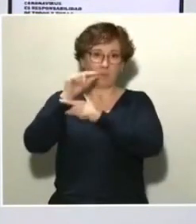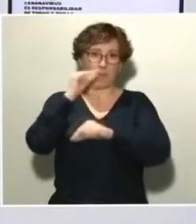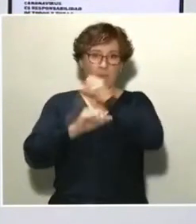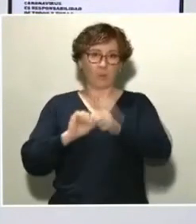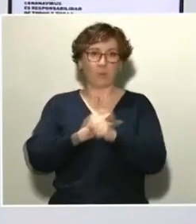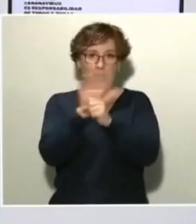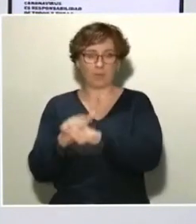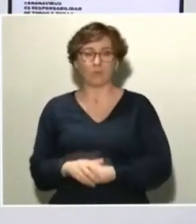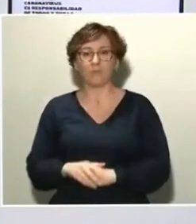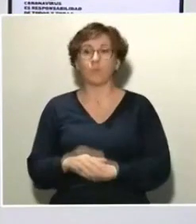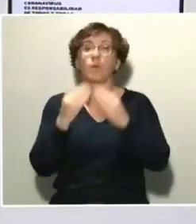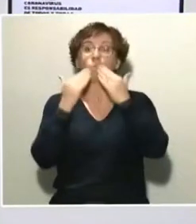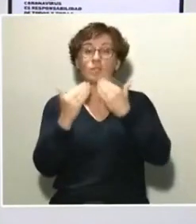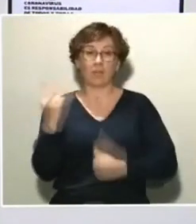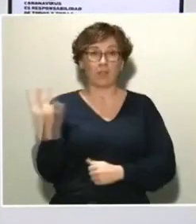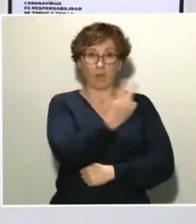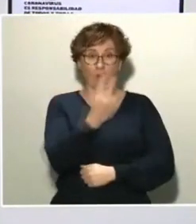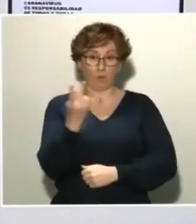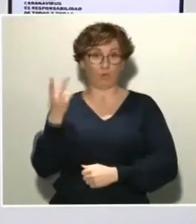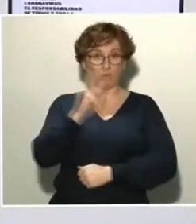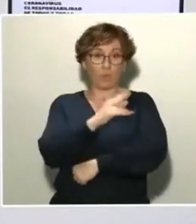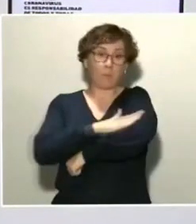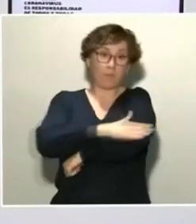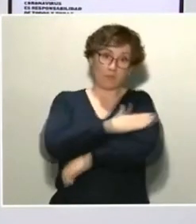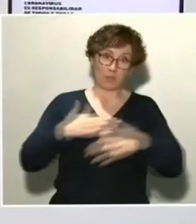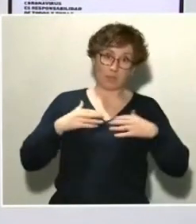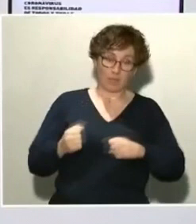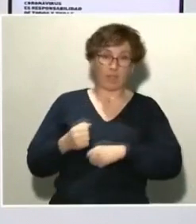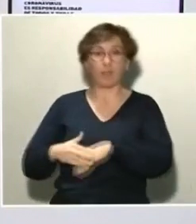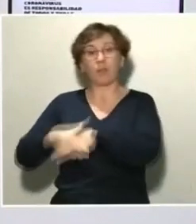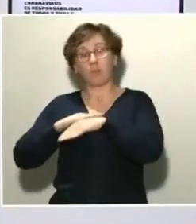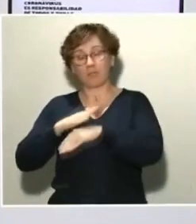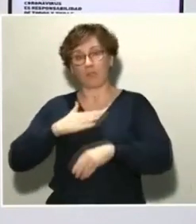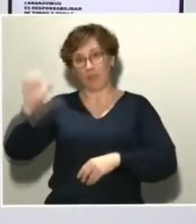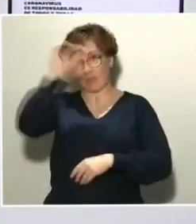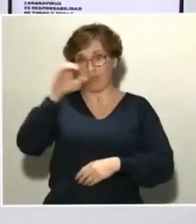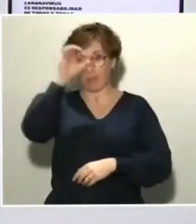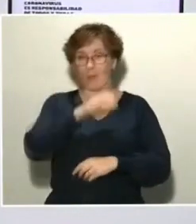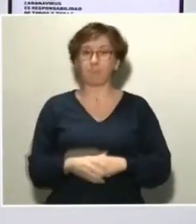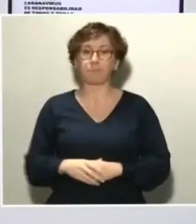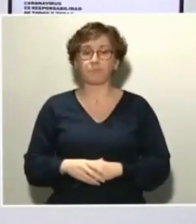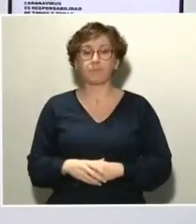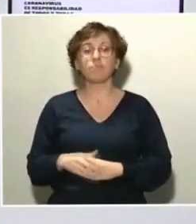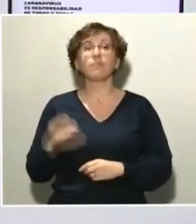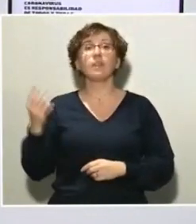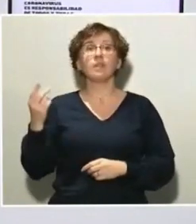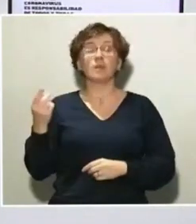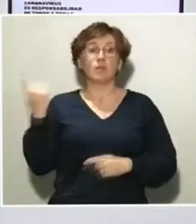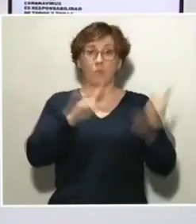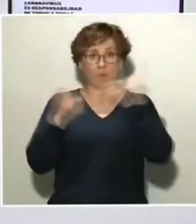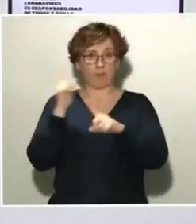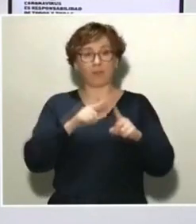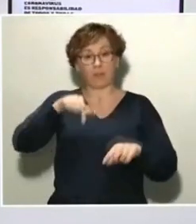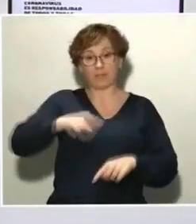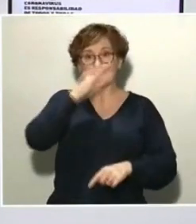comparecencia, el ministro de Sanidad, Salvador Illa, y el ministro de Ciencia, Pedro Duque. Anunciaremos nuevas comparecencias a lo largo de la tarde en los